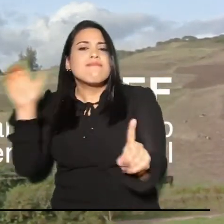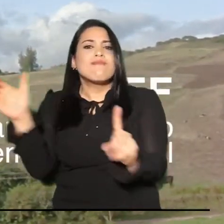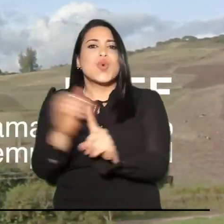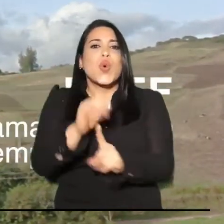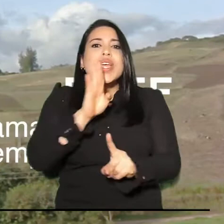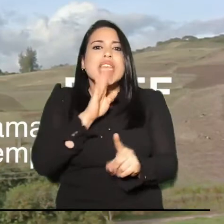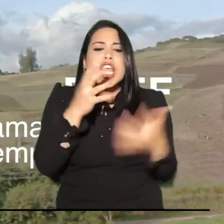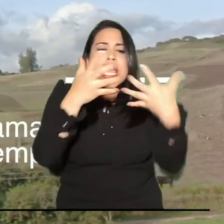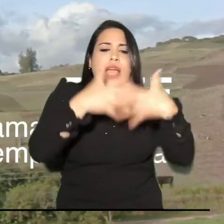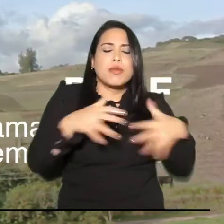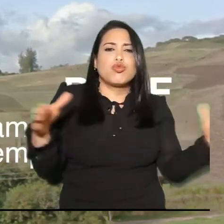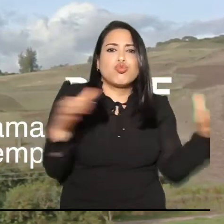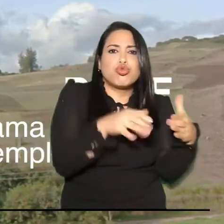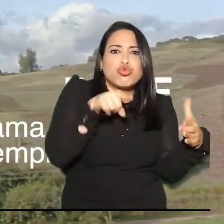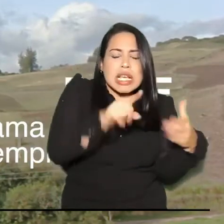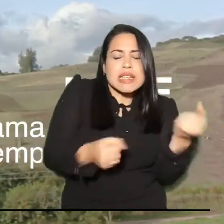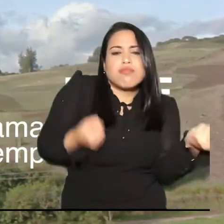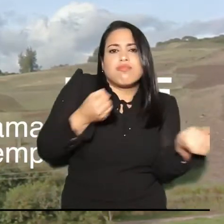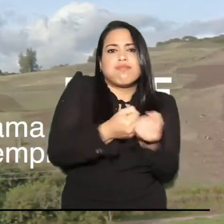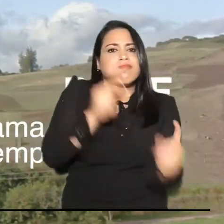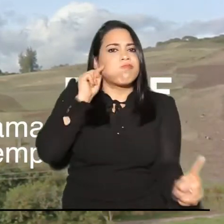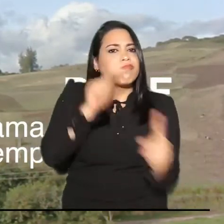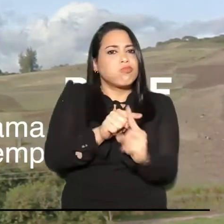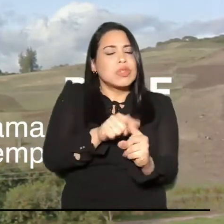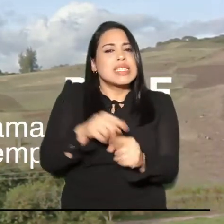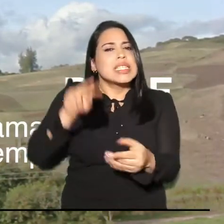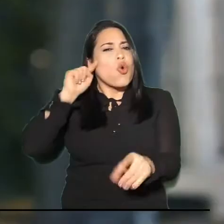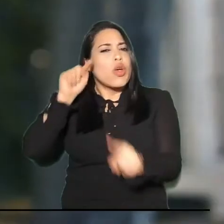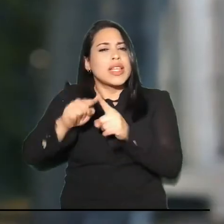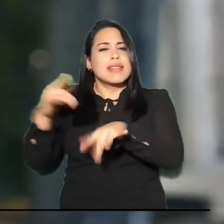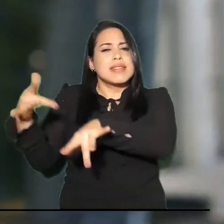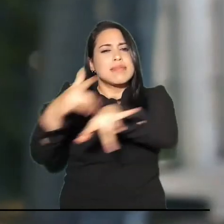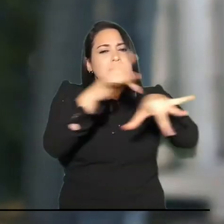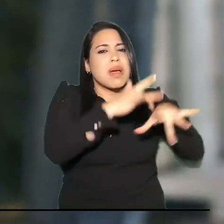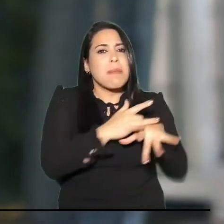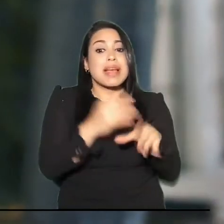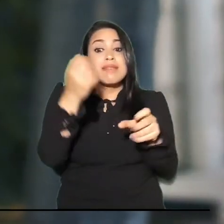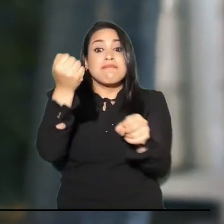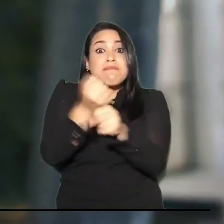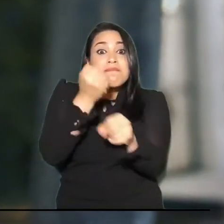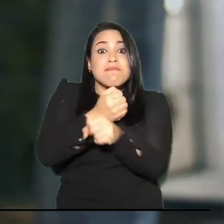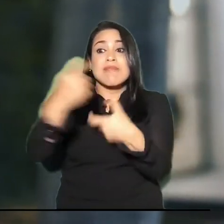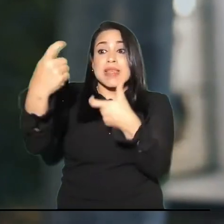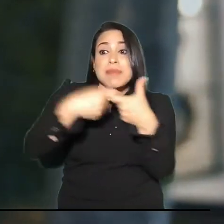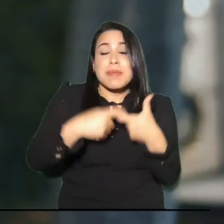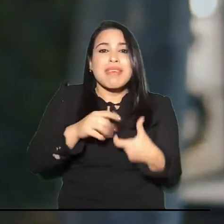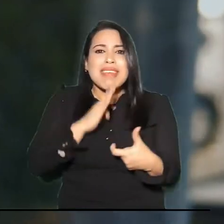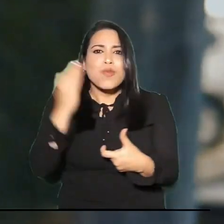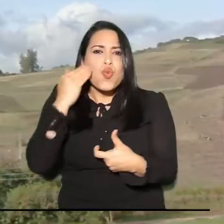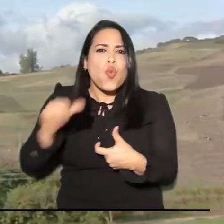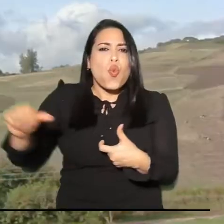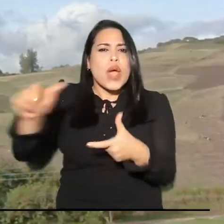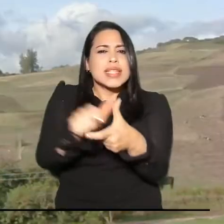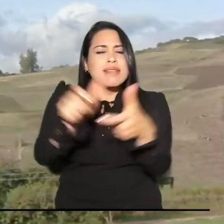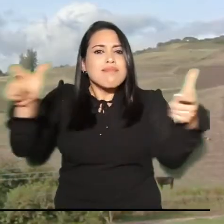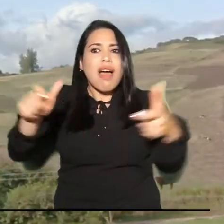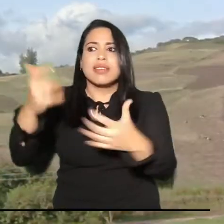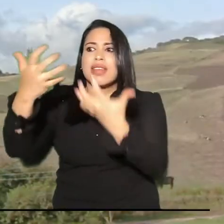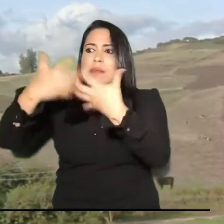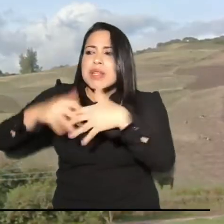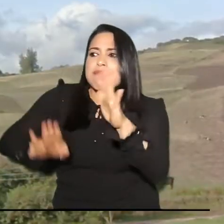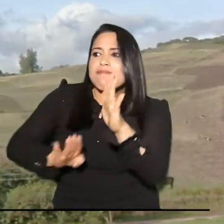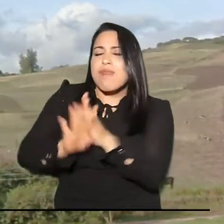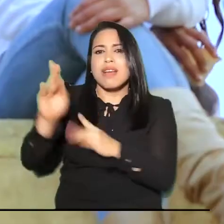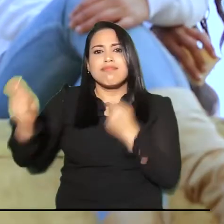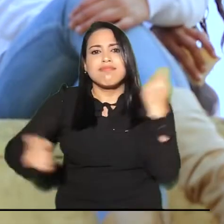manera exclusiva para las pequeñas y medianas empresas. Fomentando y fortaleciendo el empleo de las mujeres. Fortaleceremos el